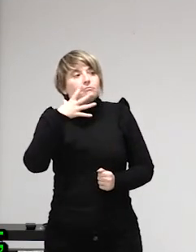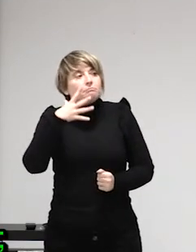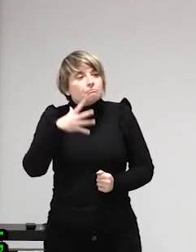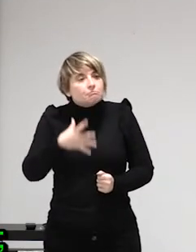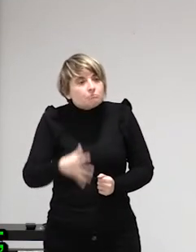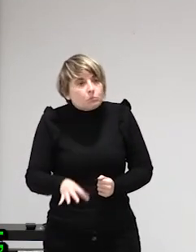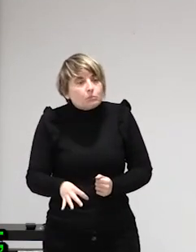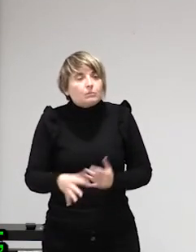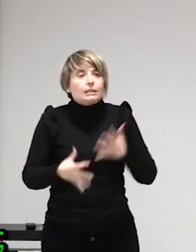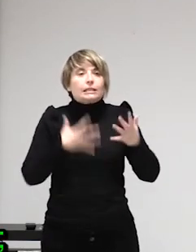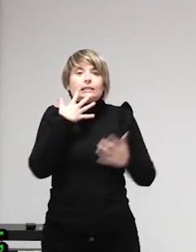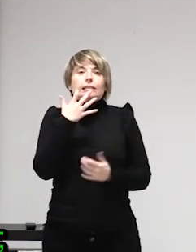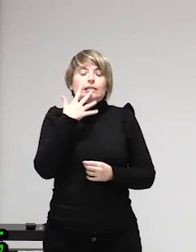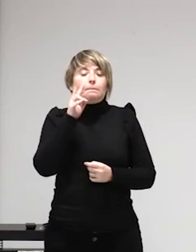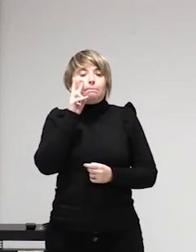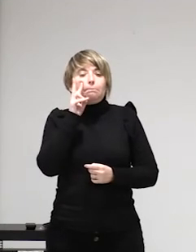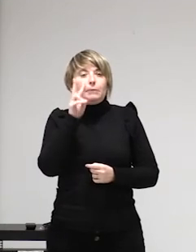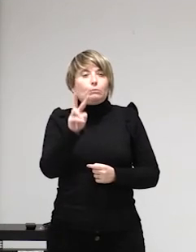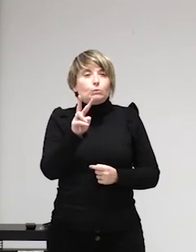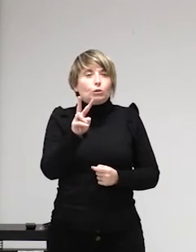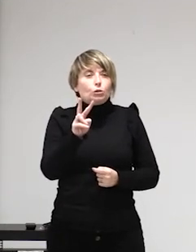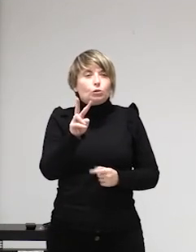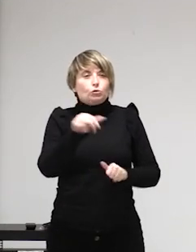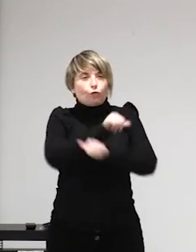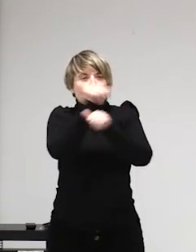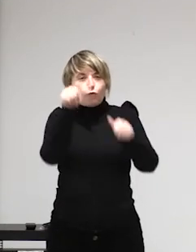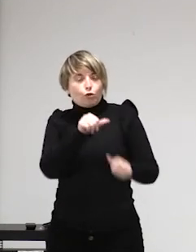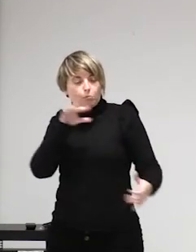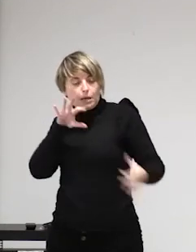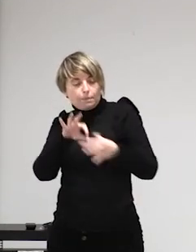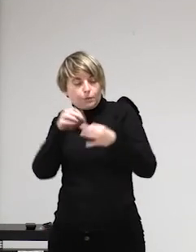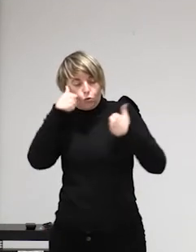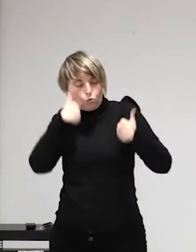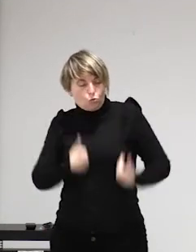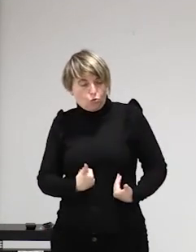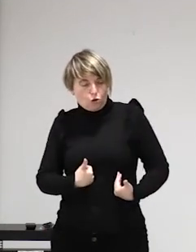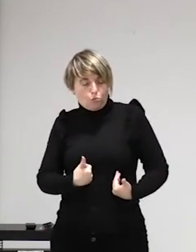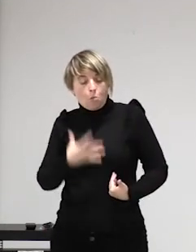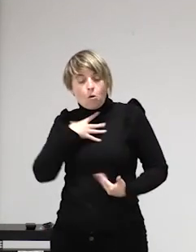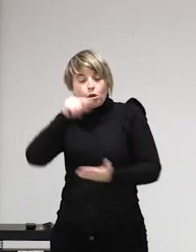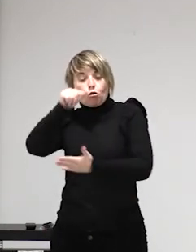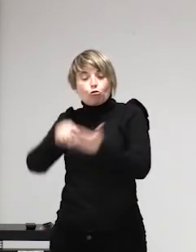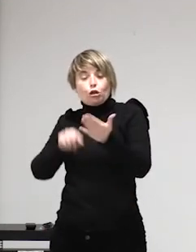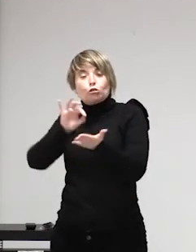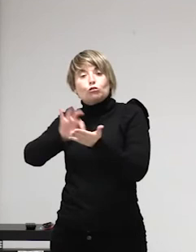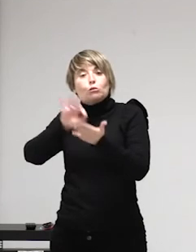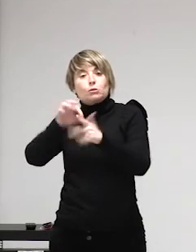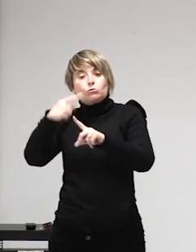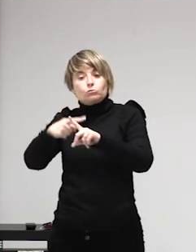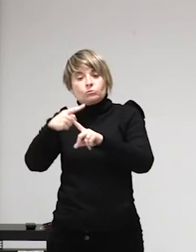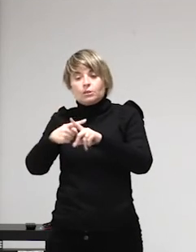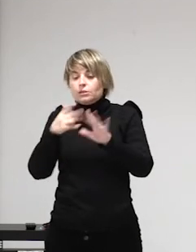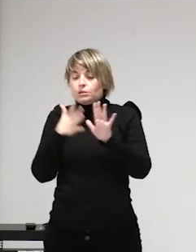lo que se llama reducción de daños es decir tener una legislación que dentro de lo que es la